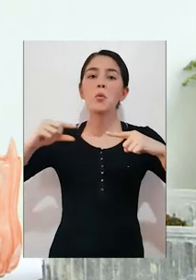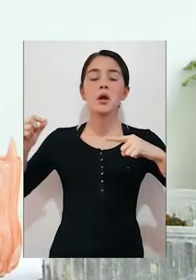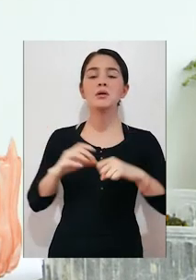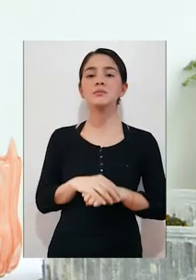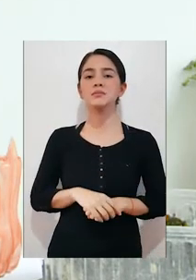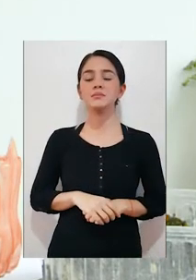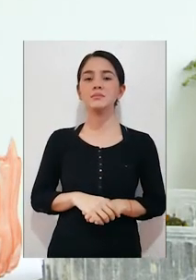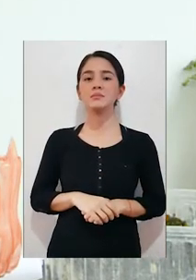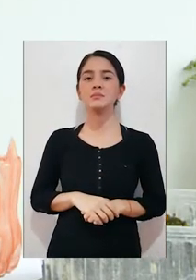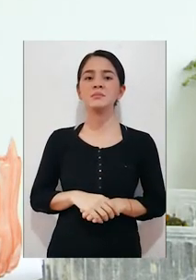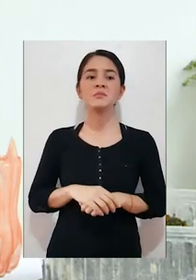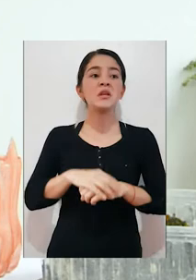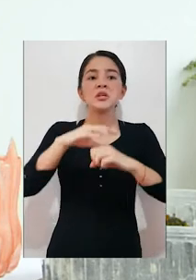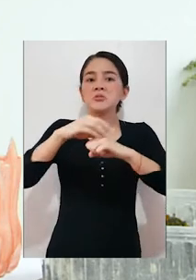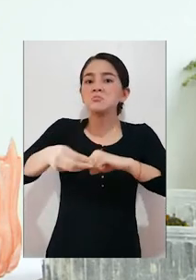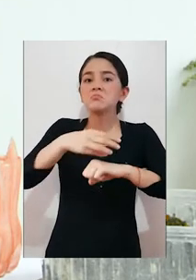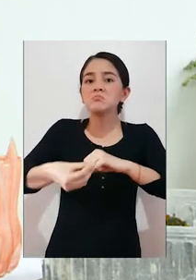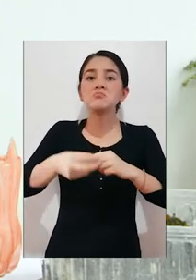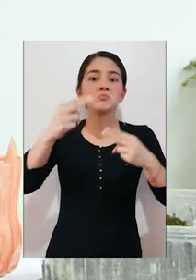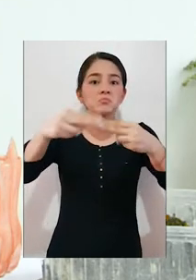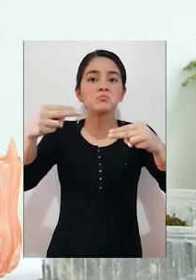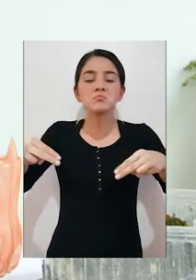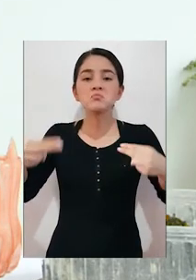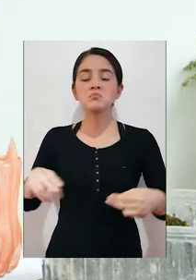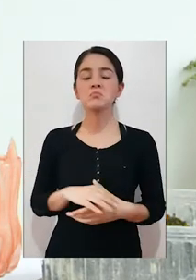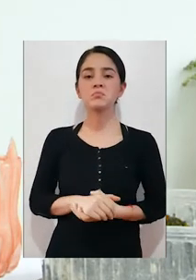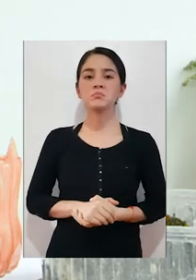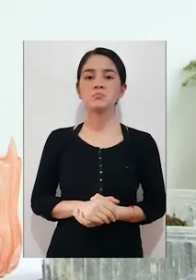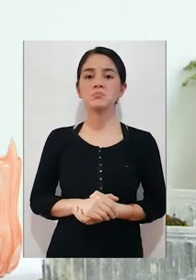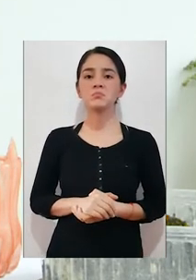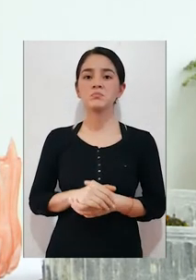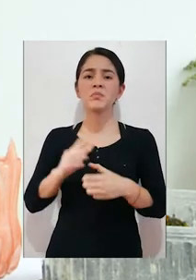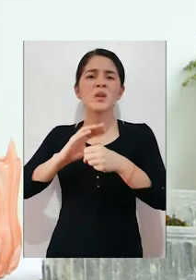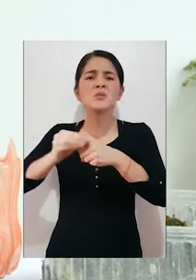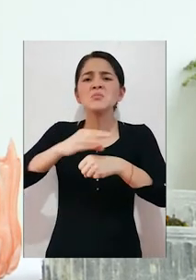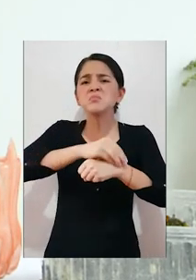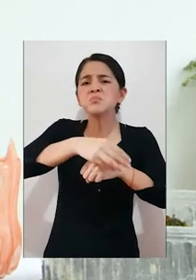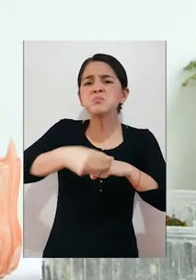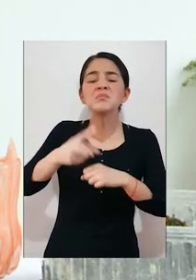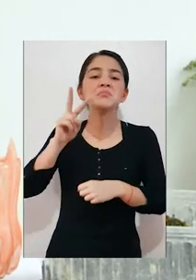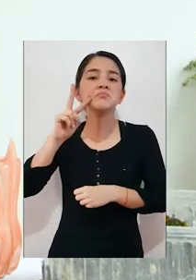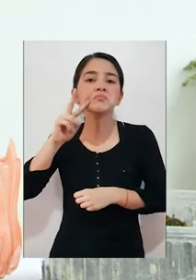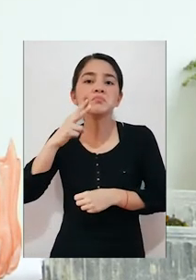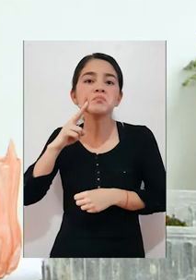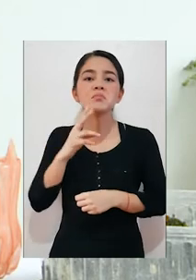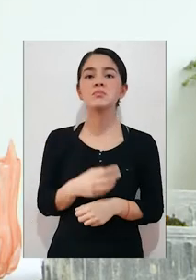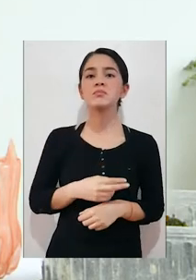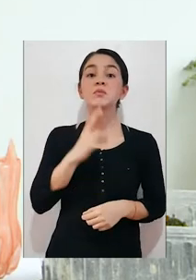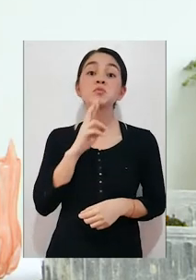hojas, el huevo, de nuevo. Y los restos que nos quedaron de tomate y